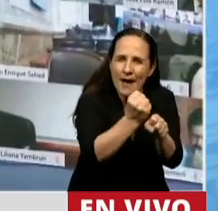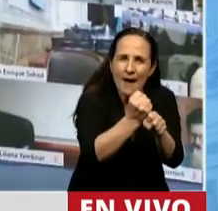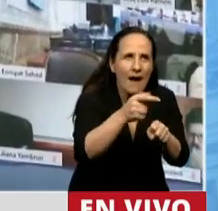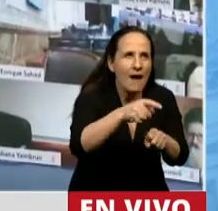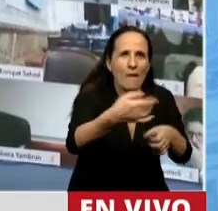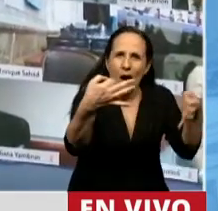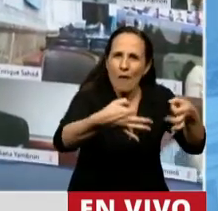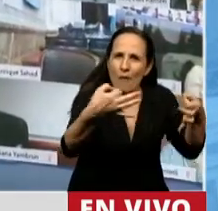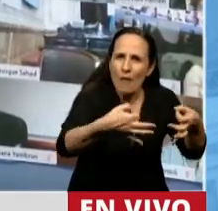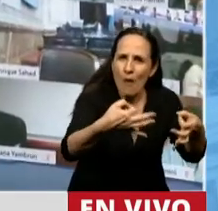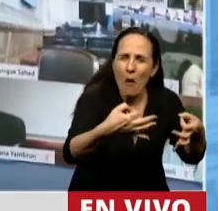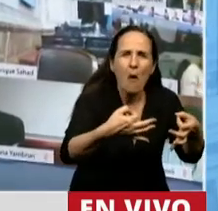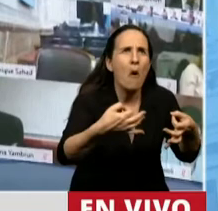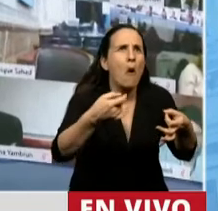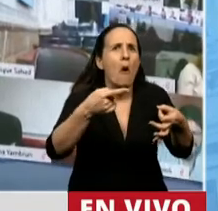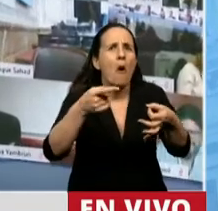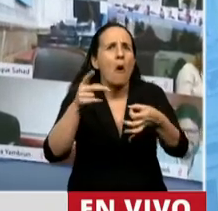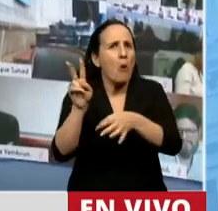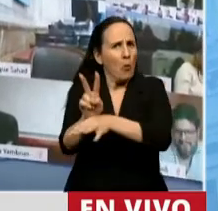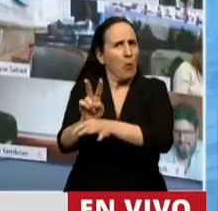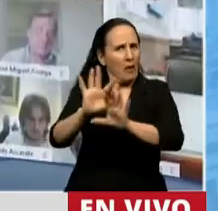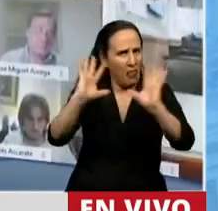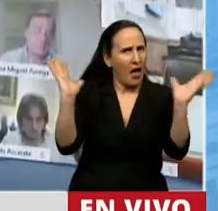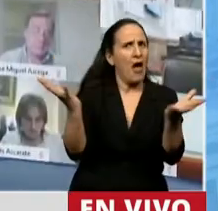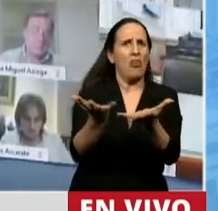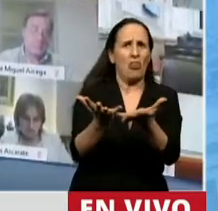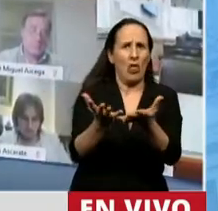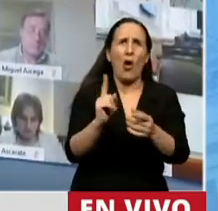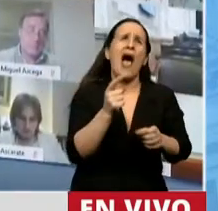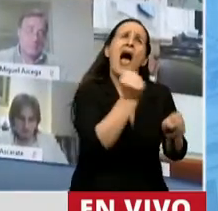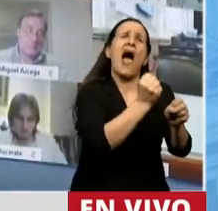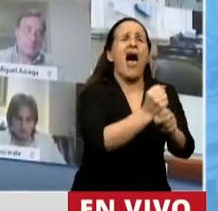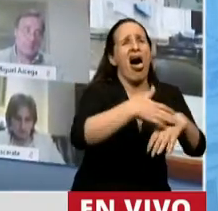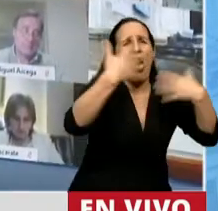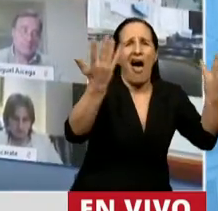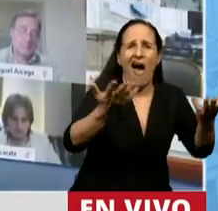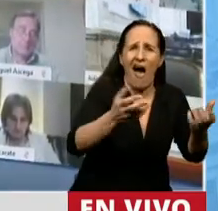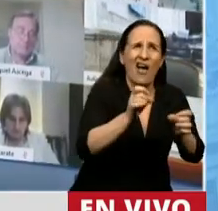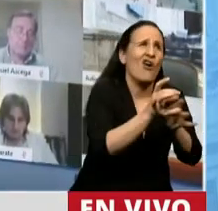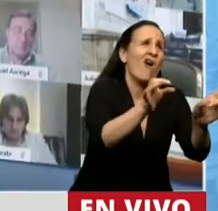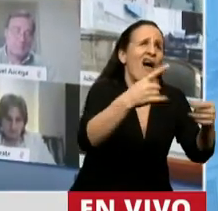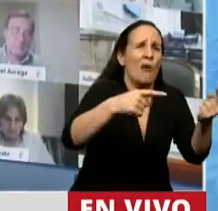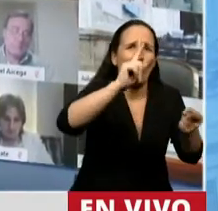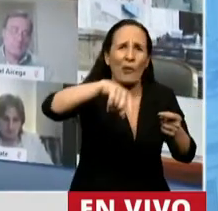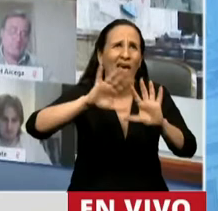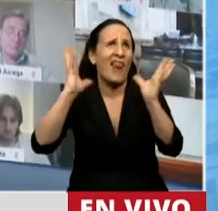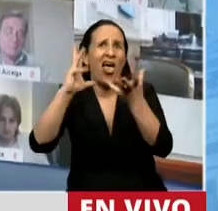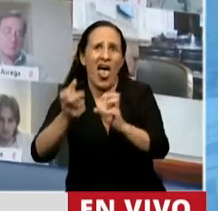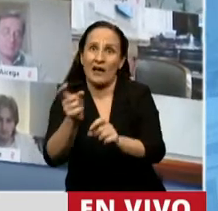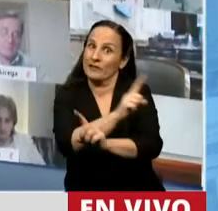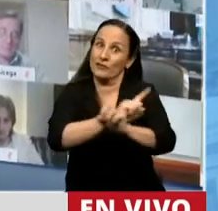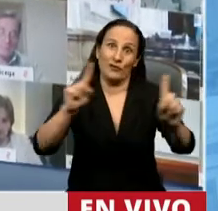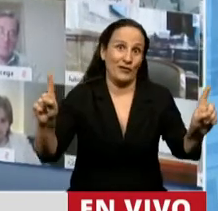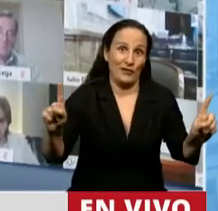pongan en peligro los ecosistemas y los servicios que nos prestan para nuestra vida y nuestro